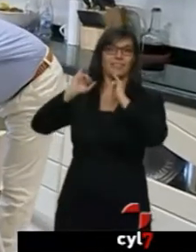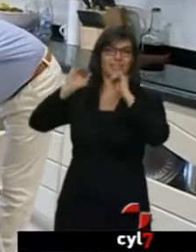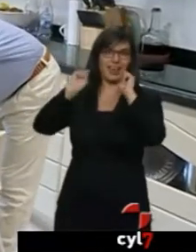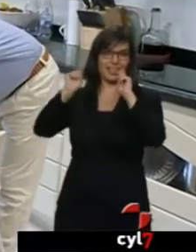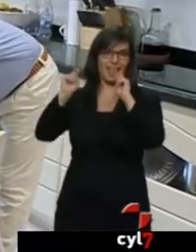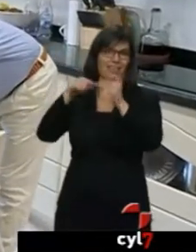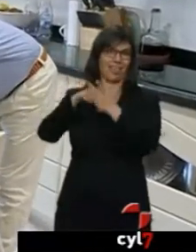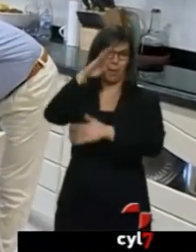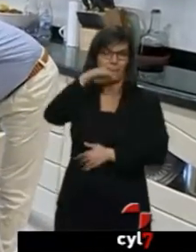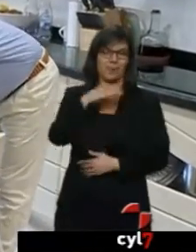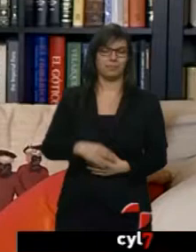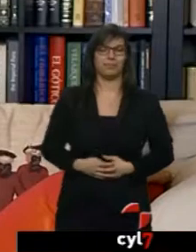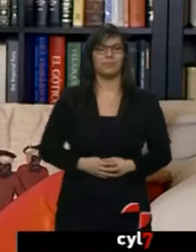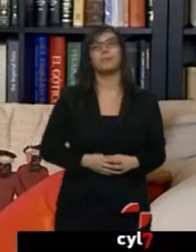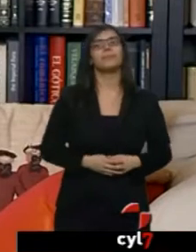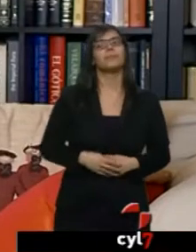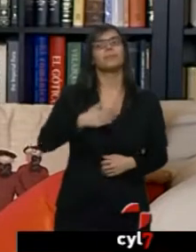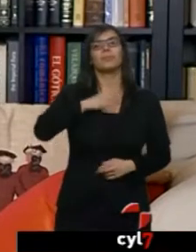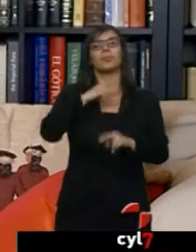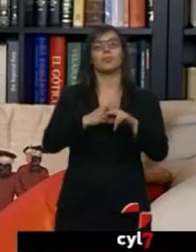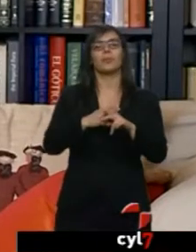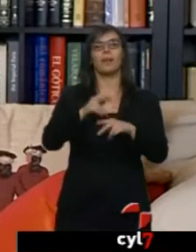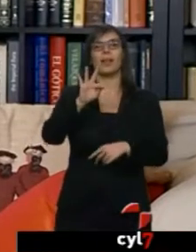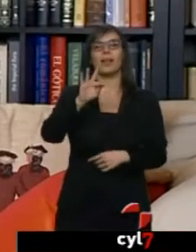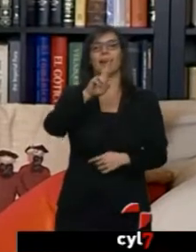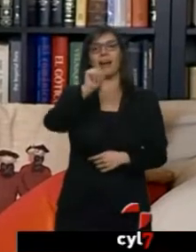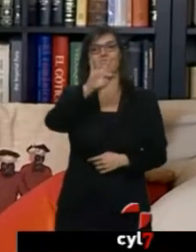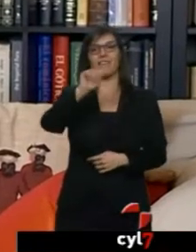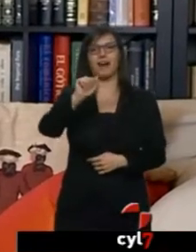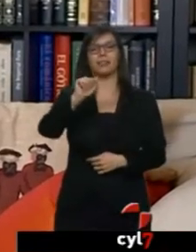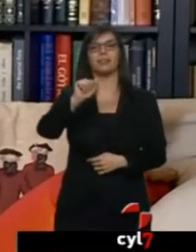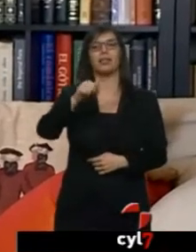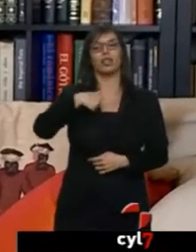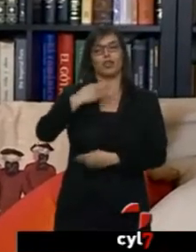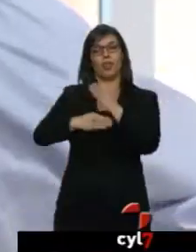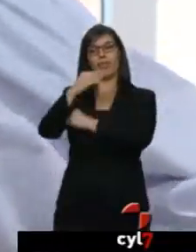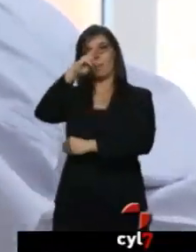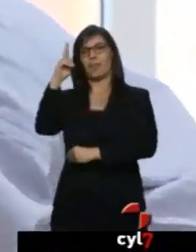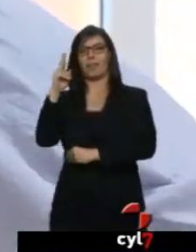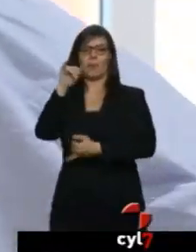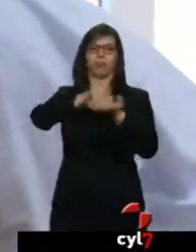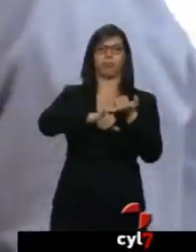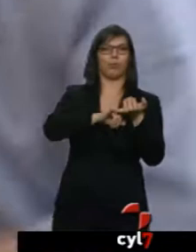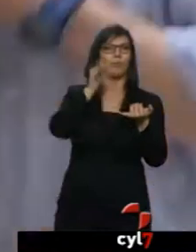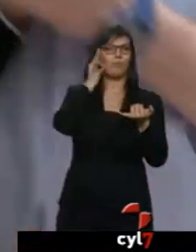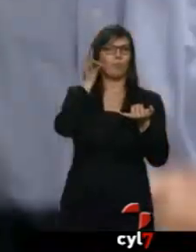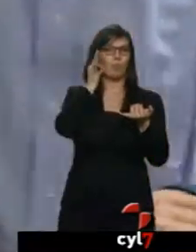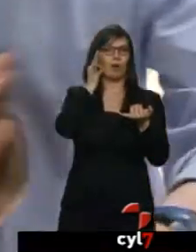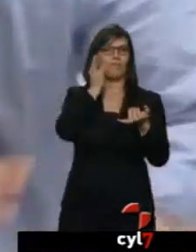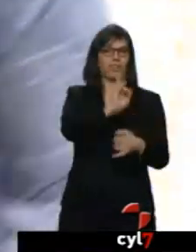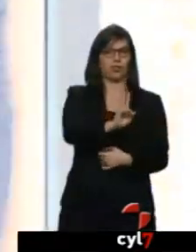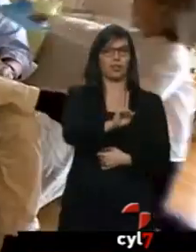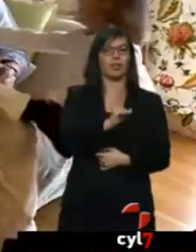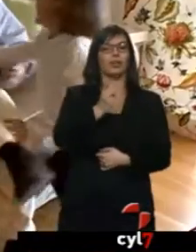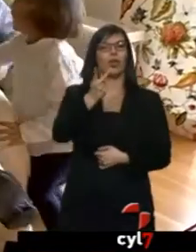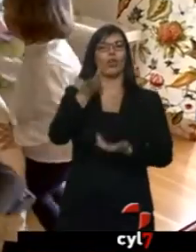Me llamo Rafa Martínez Almeida, vamos, yo soy madrileño pero me he casado con una pucelana y somos padres de